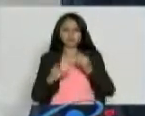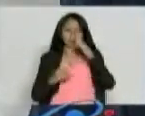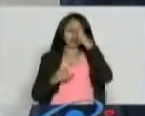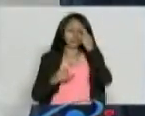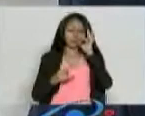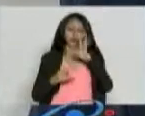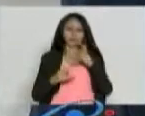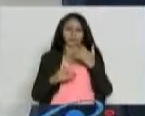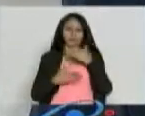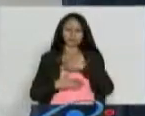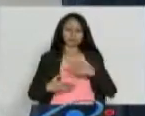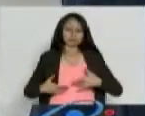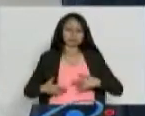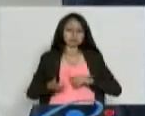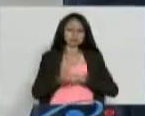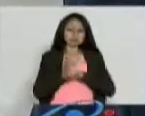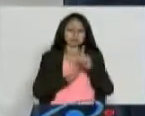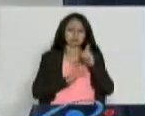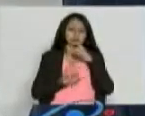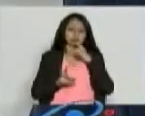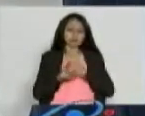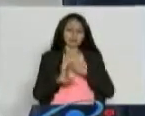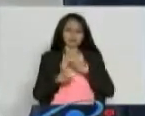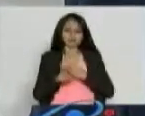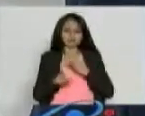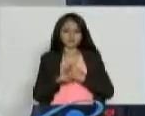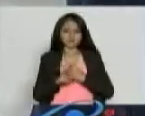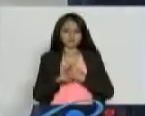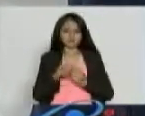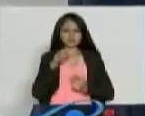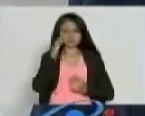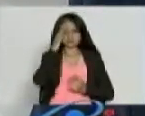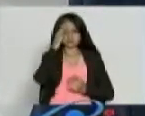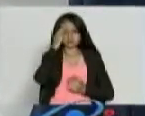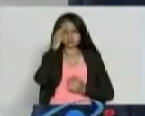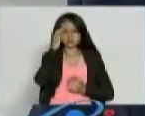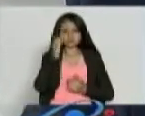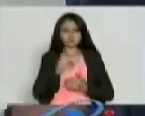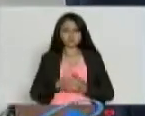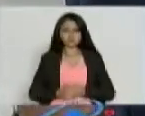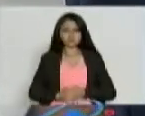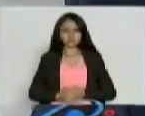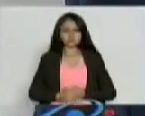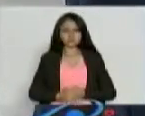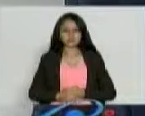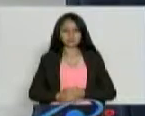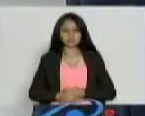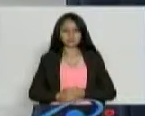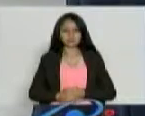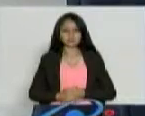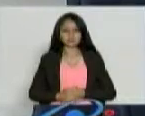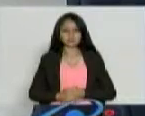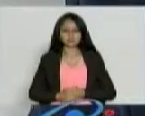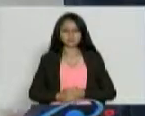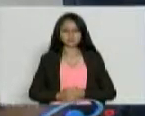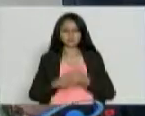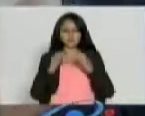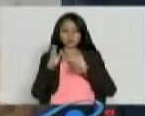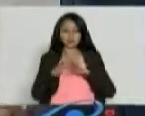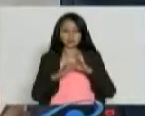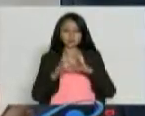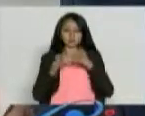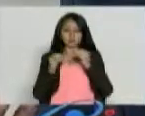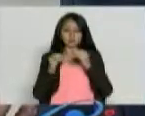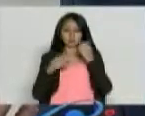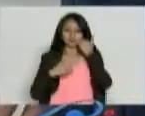difícil un retroceso, lo que ya sea difícil por parte de los médicos entrar a reversar las situaciones. Muchas veces porque